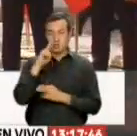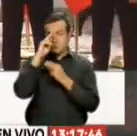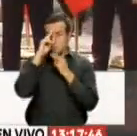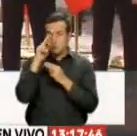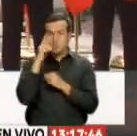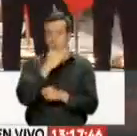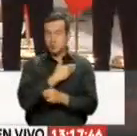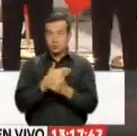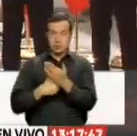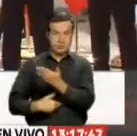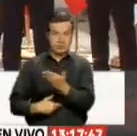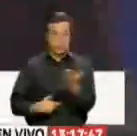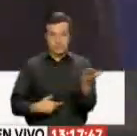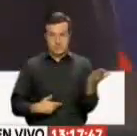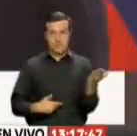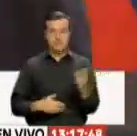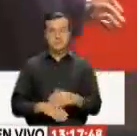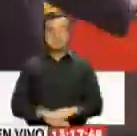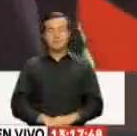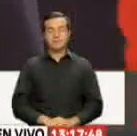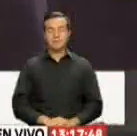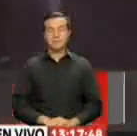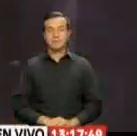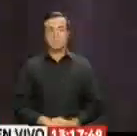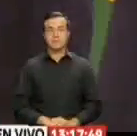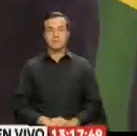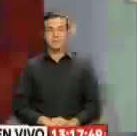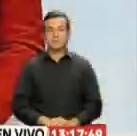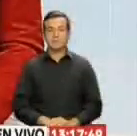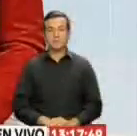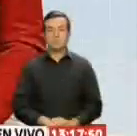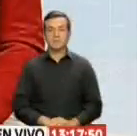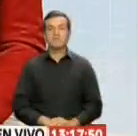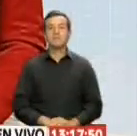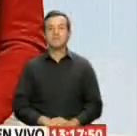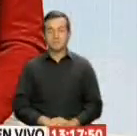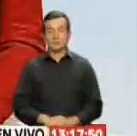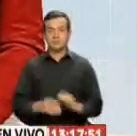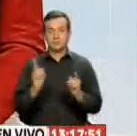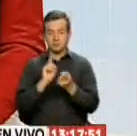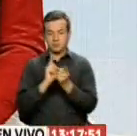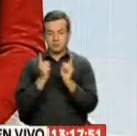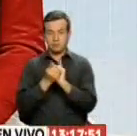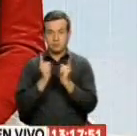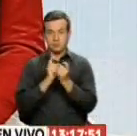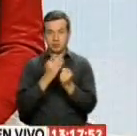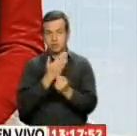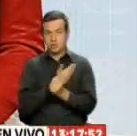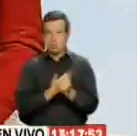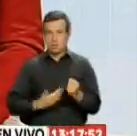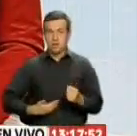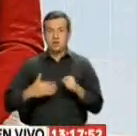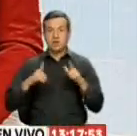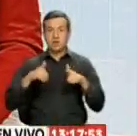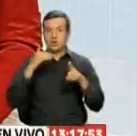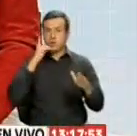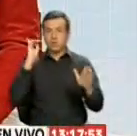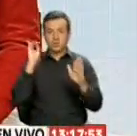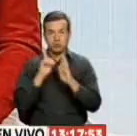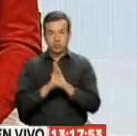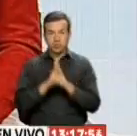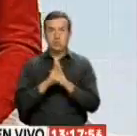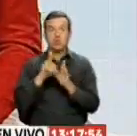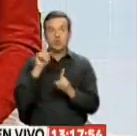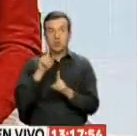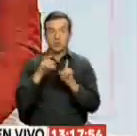a los jefes de Estado y de Gobierno Sofía Montoya, Telediario Y en este encuentro el jefe de Estado Lenín Moreno Denunció que existen